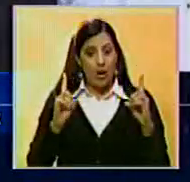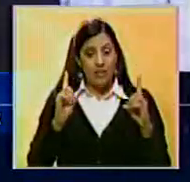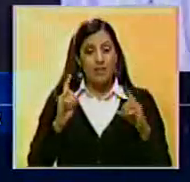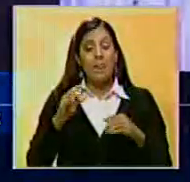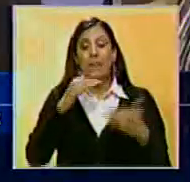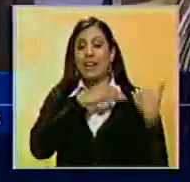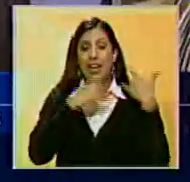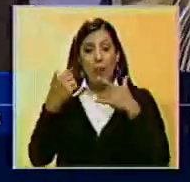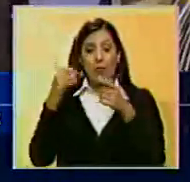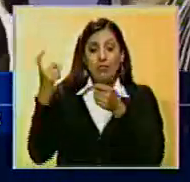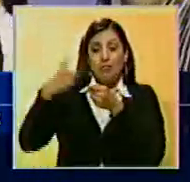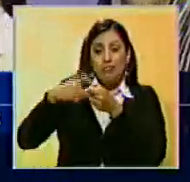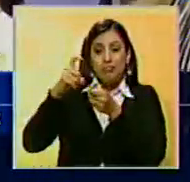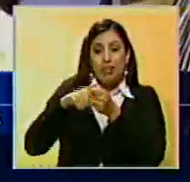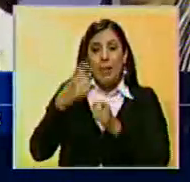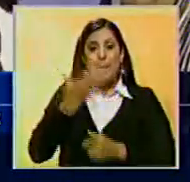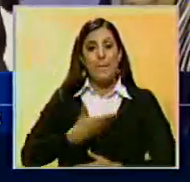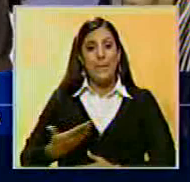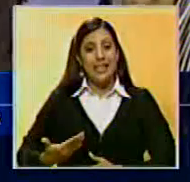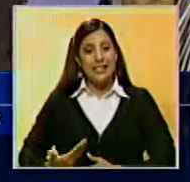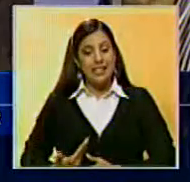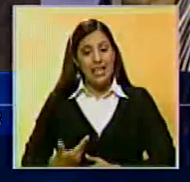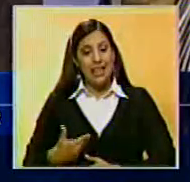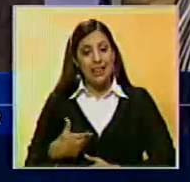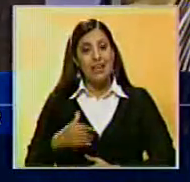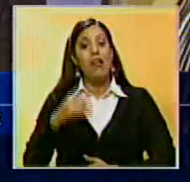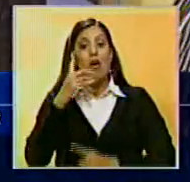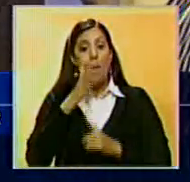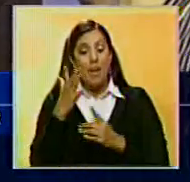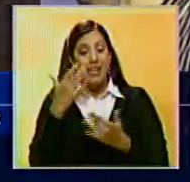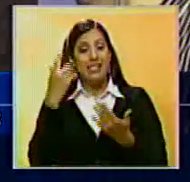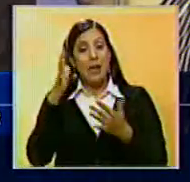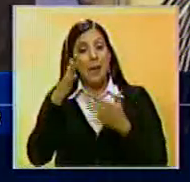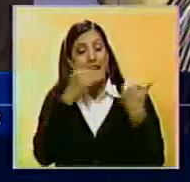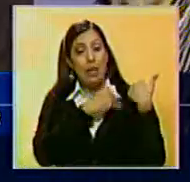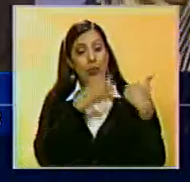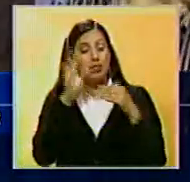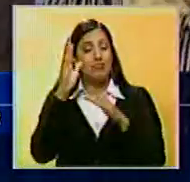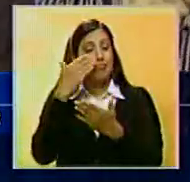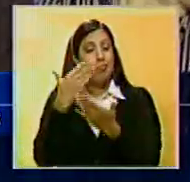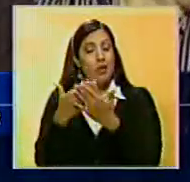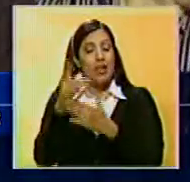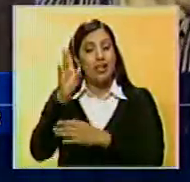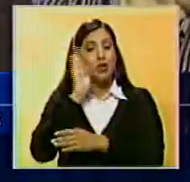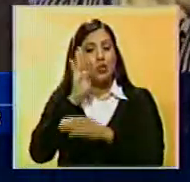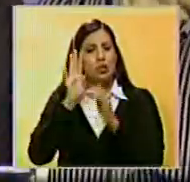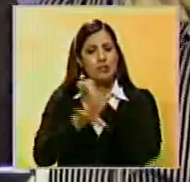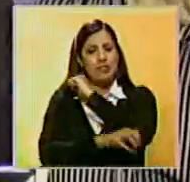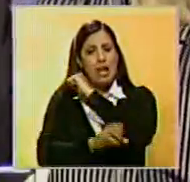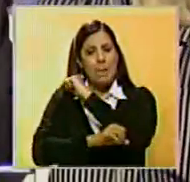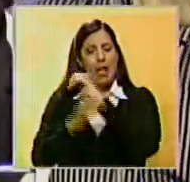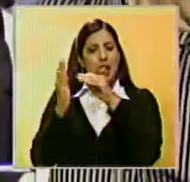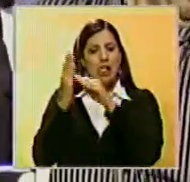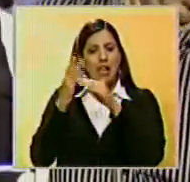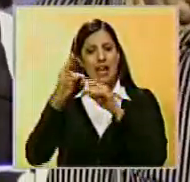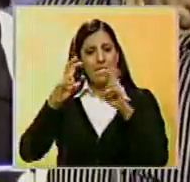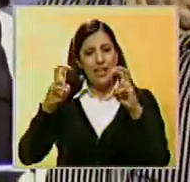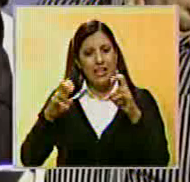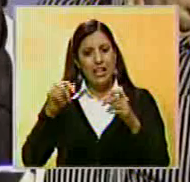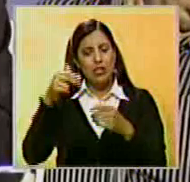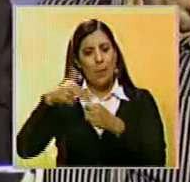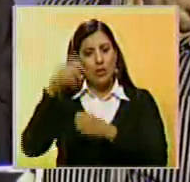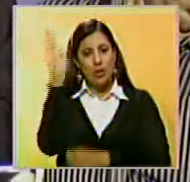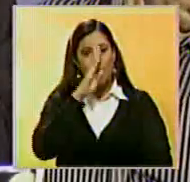los cuales eran aliados al presidente interino Michel Temer. Esto tras ser sospechosos de obstruir investigaciones de corrupción en